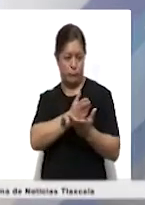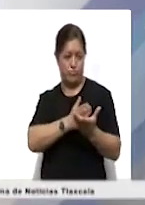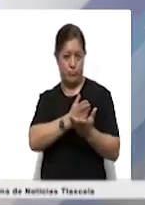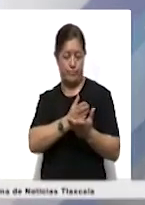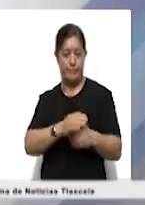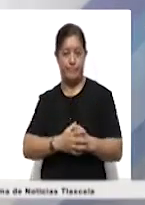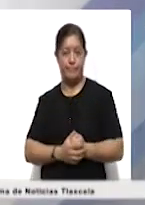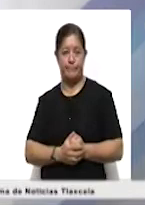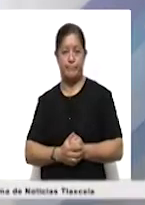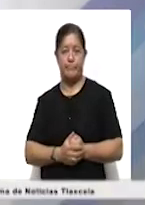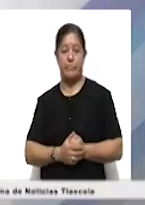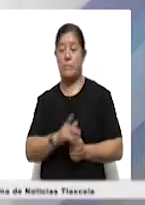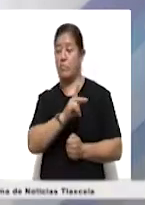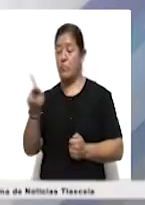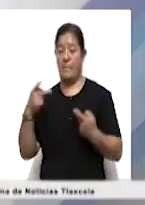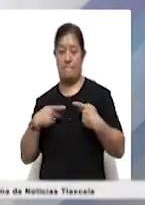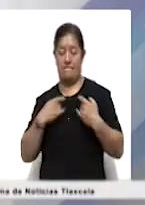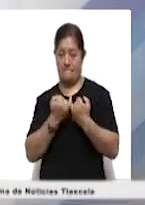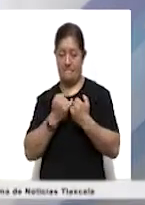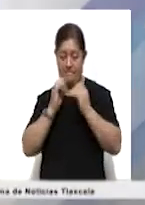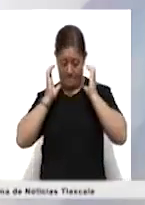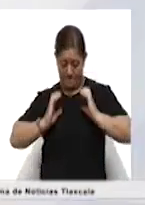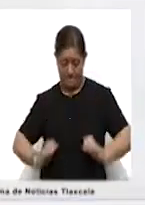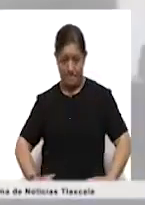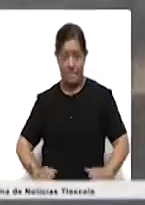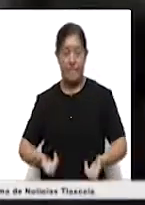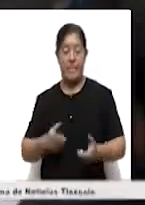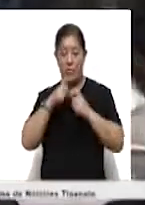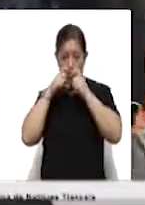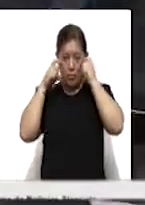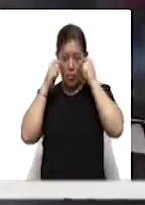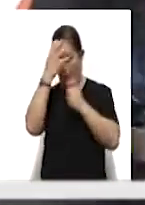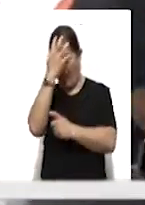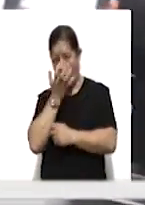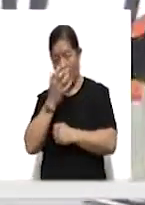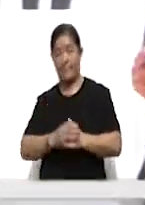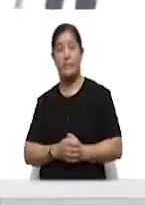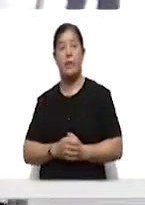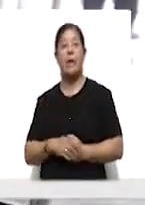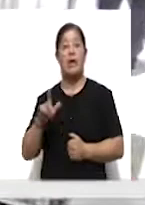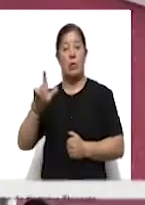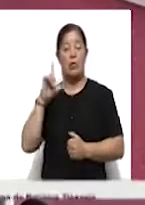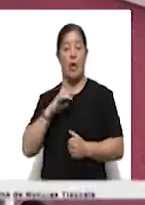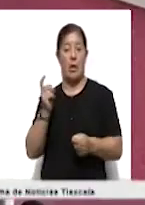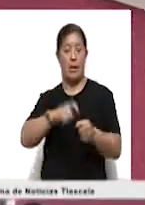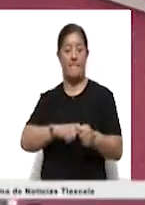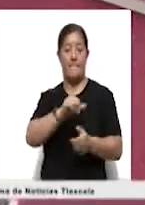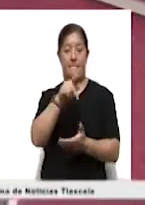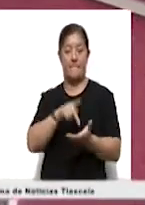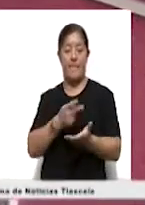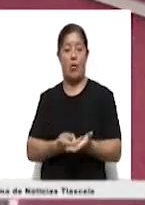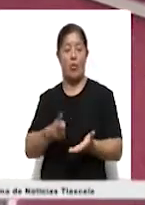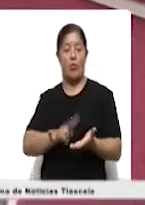nuestro personal está debidamente protegido, cubrebocas, careta. A partir de este lunes se sumó la sede de Apisaco, también con doble